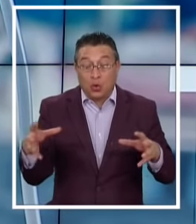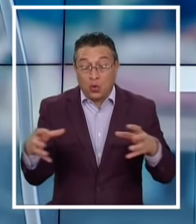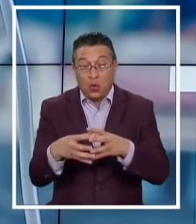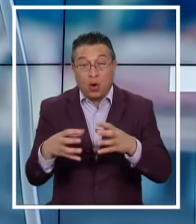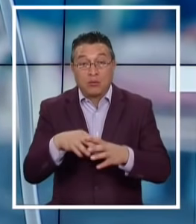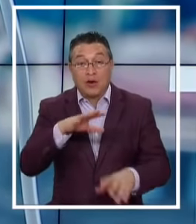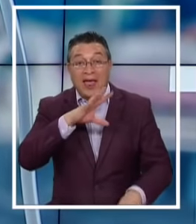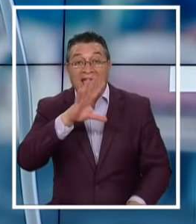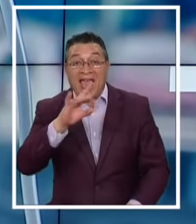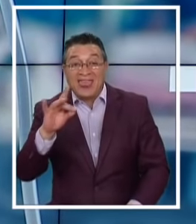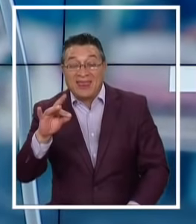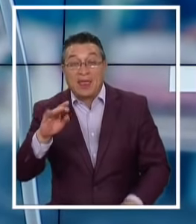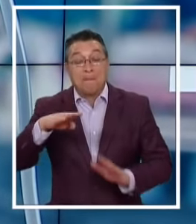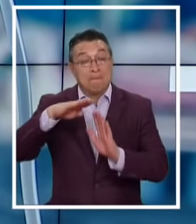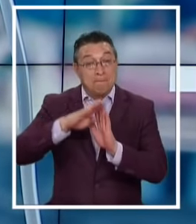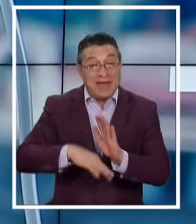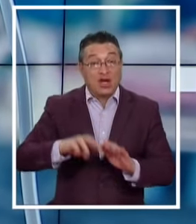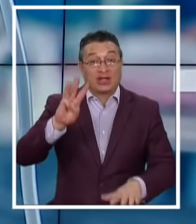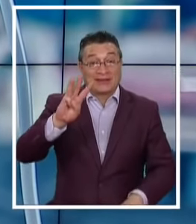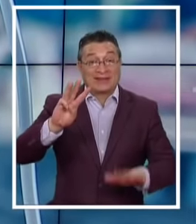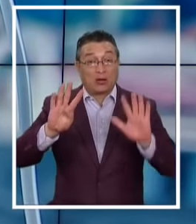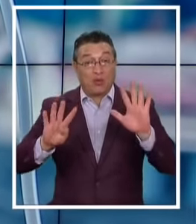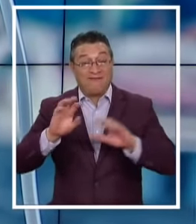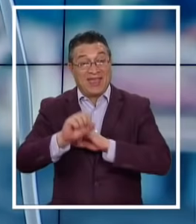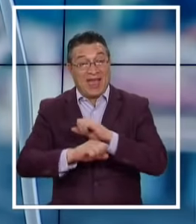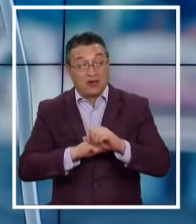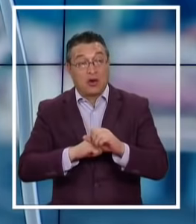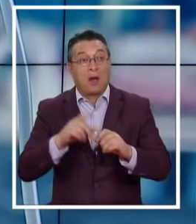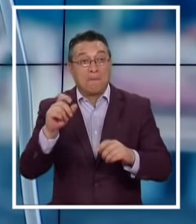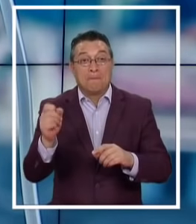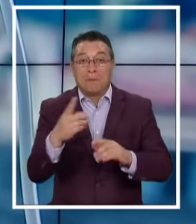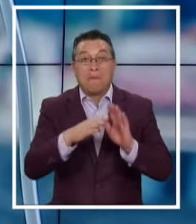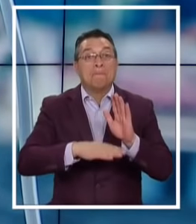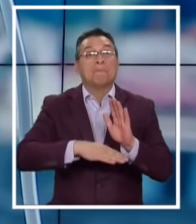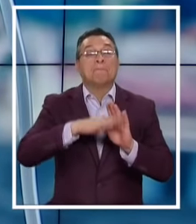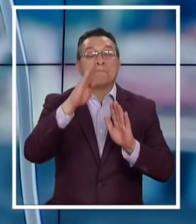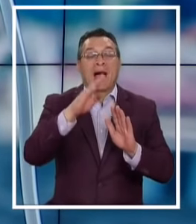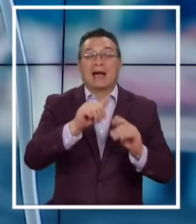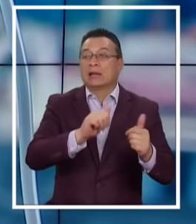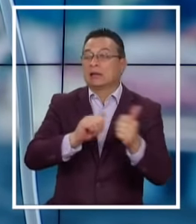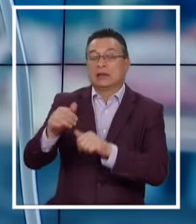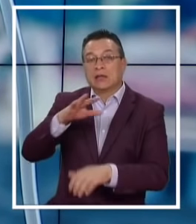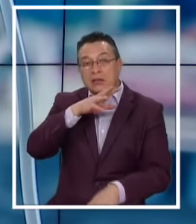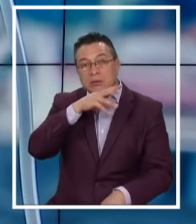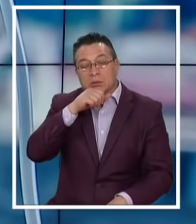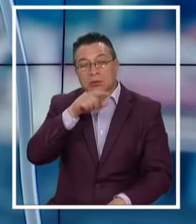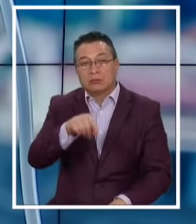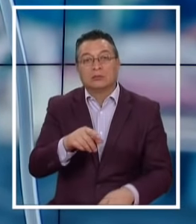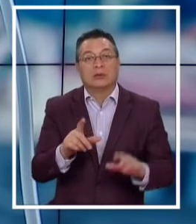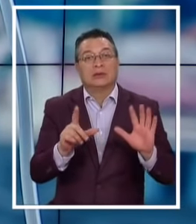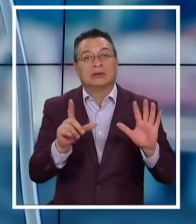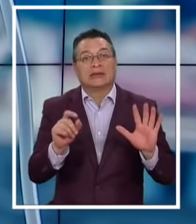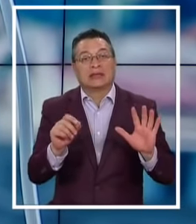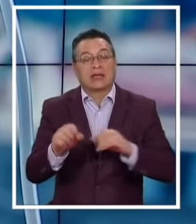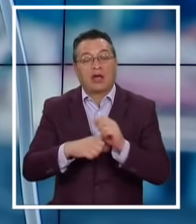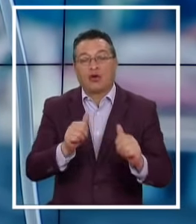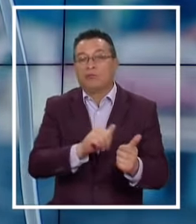grupo etario Bajo los 39 años Presenta por primera vez Más hospitalizaciones Que los adultos Sobre los 70